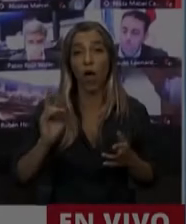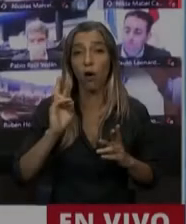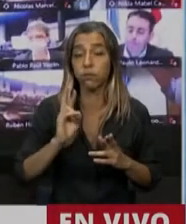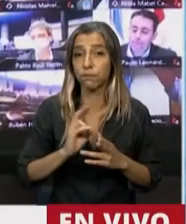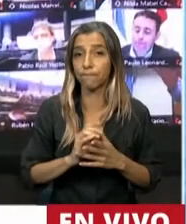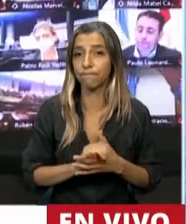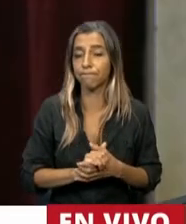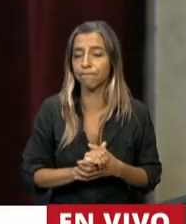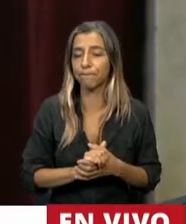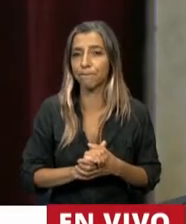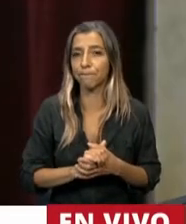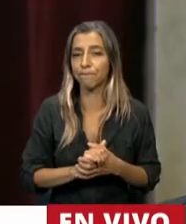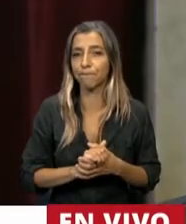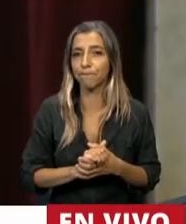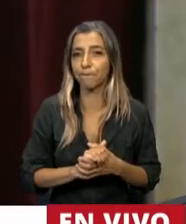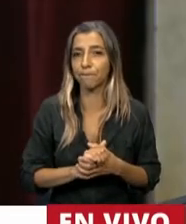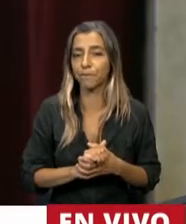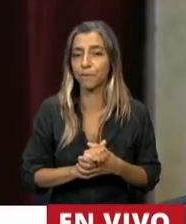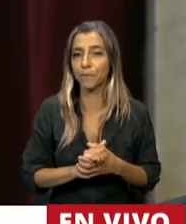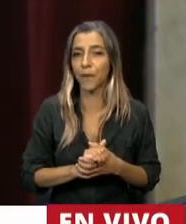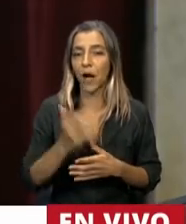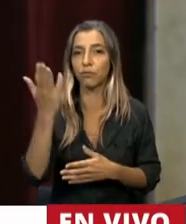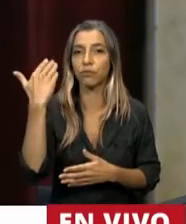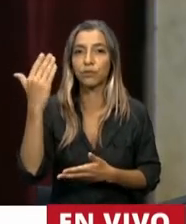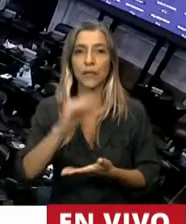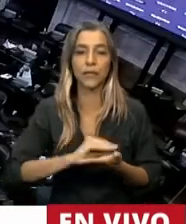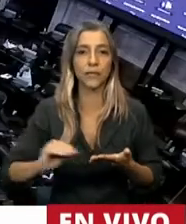En el uso de la palabra, el diputado Alejandro Rodríguez.